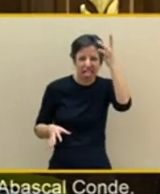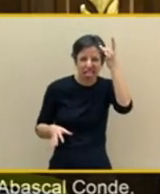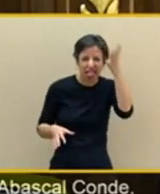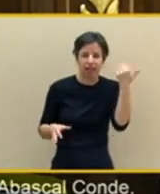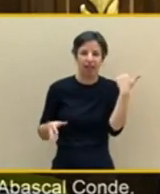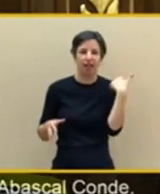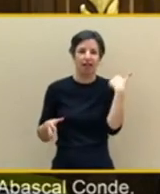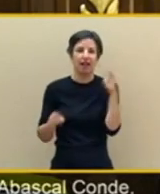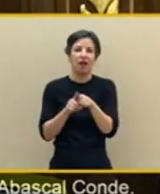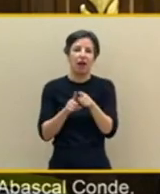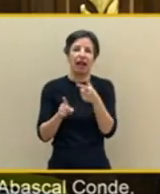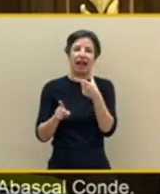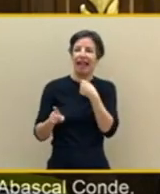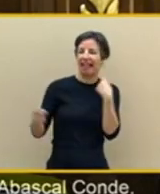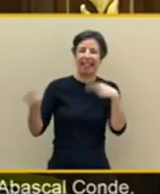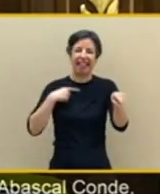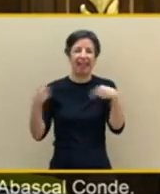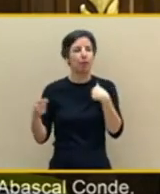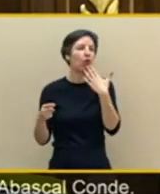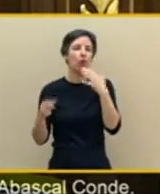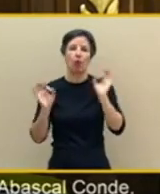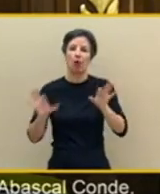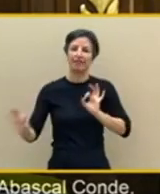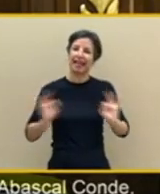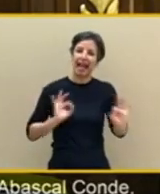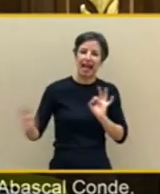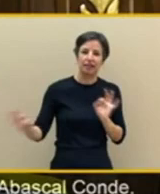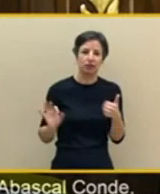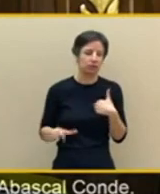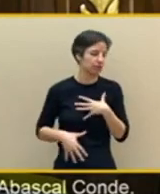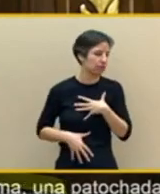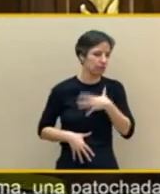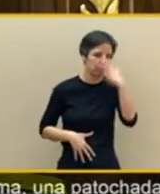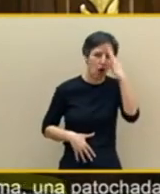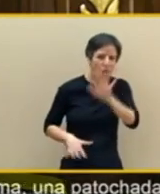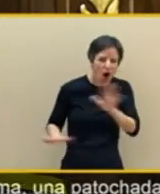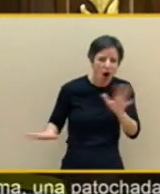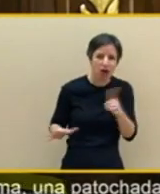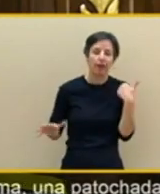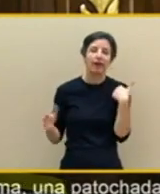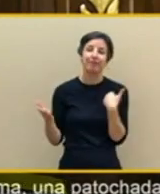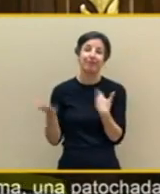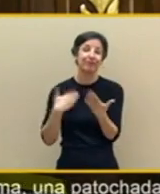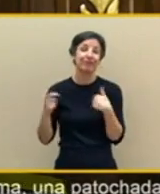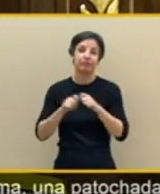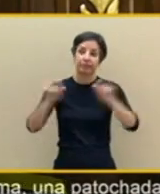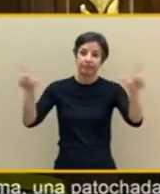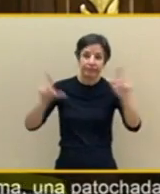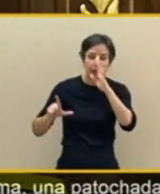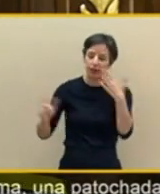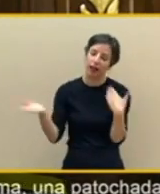el candidato el candidato el candidato a la presidencia pues creo que que ha criticado así se lo ha escuchado de récord decir